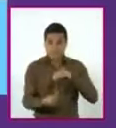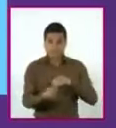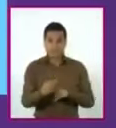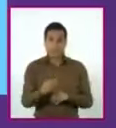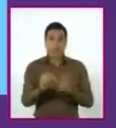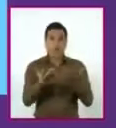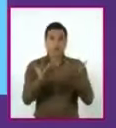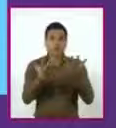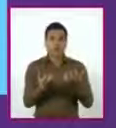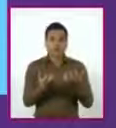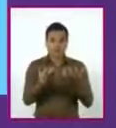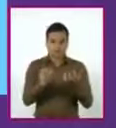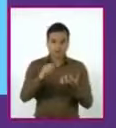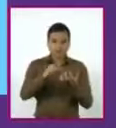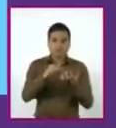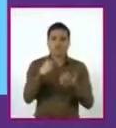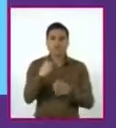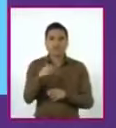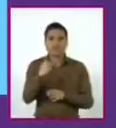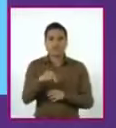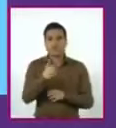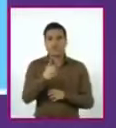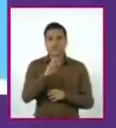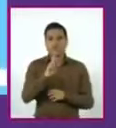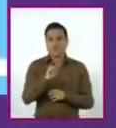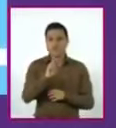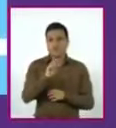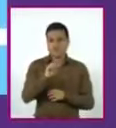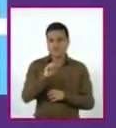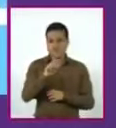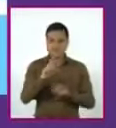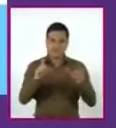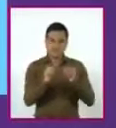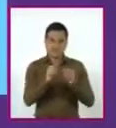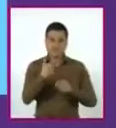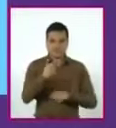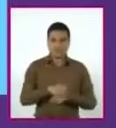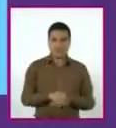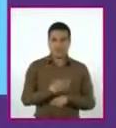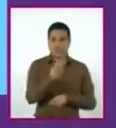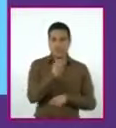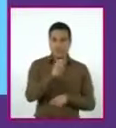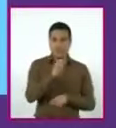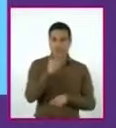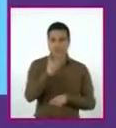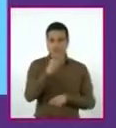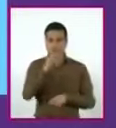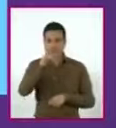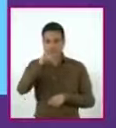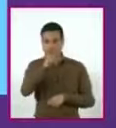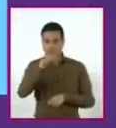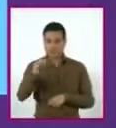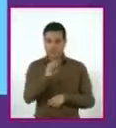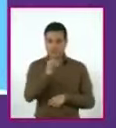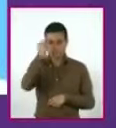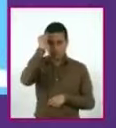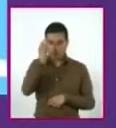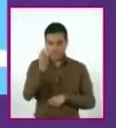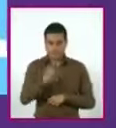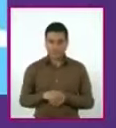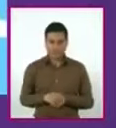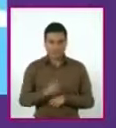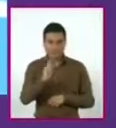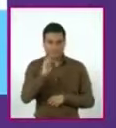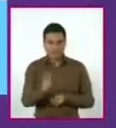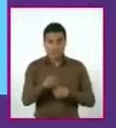con la letra G, y equivale a 9.8 metros por segundo al cuadrado. Esto significa que la velocidad